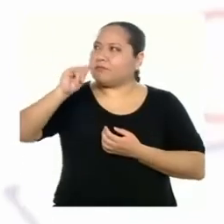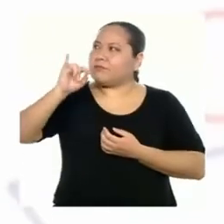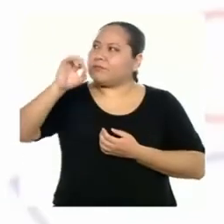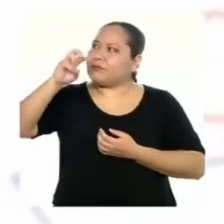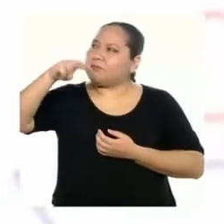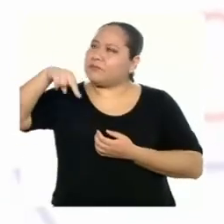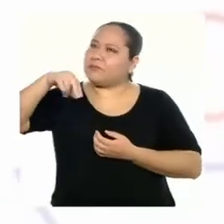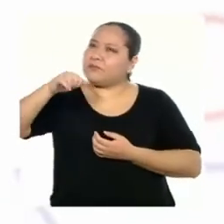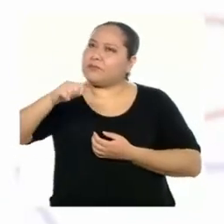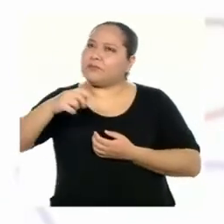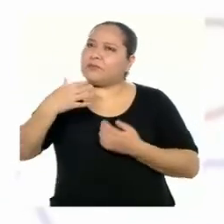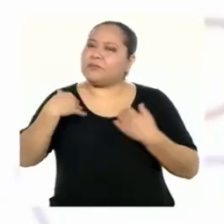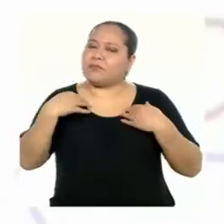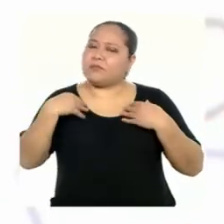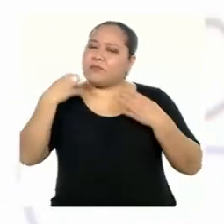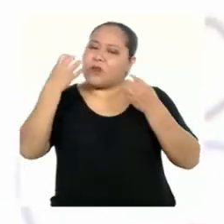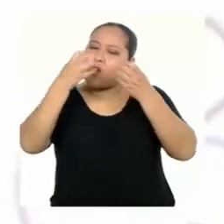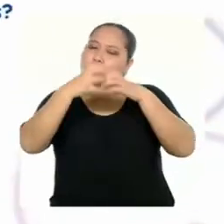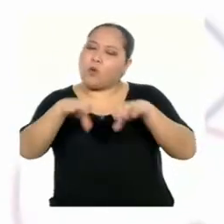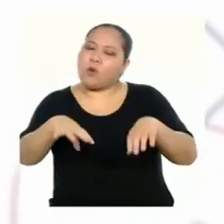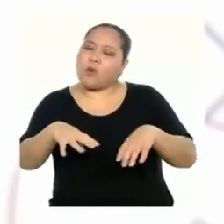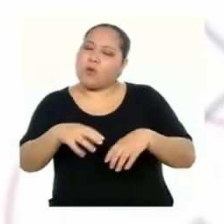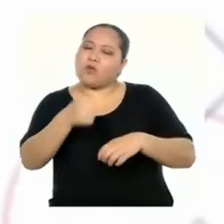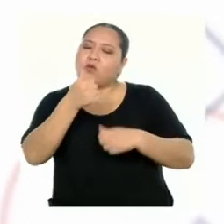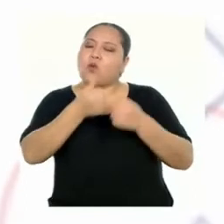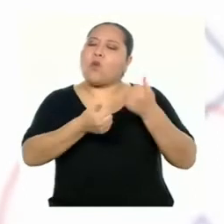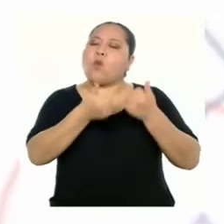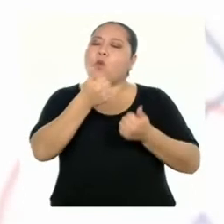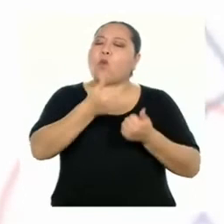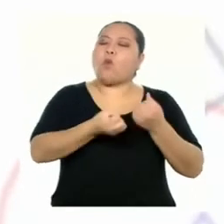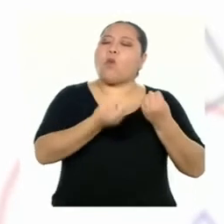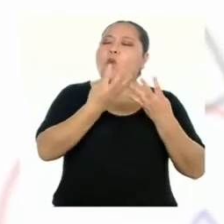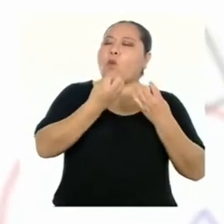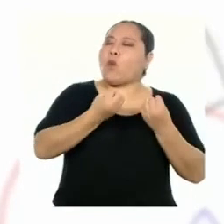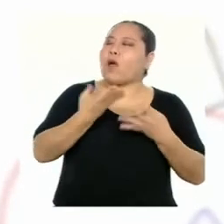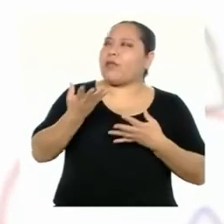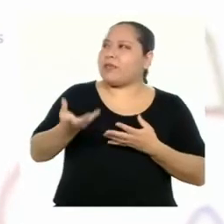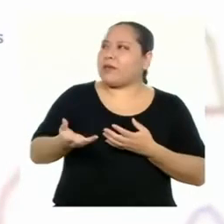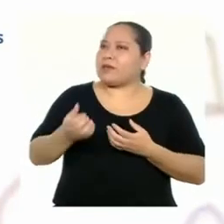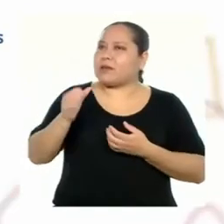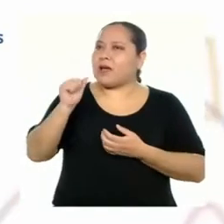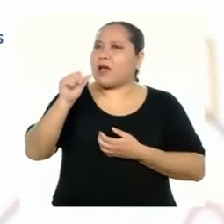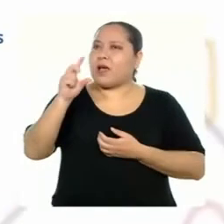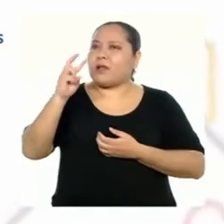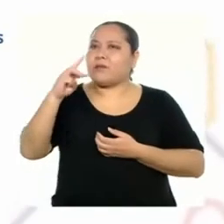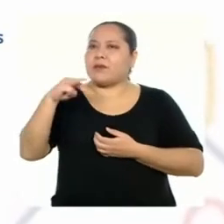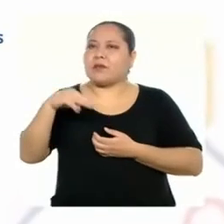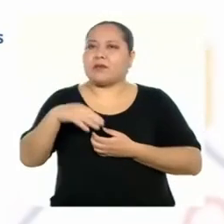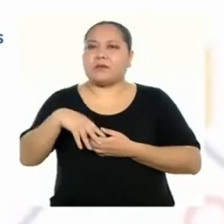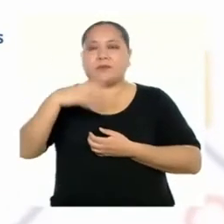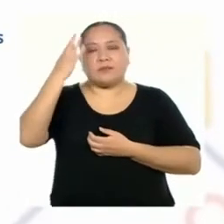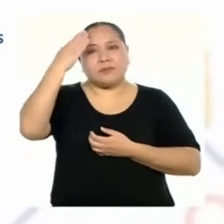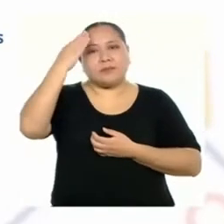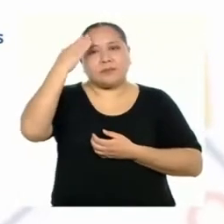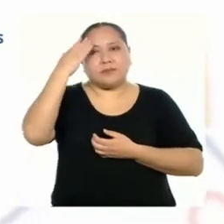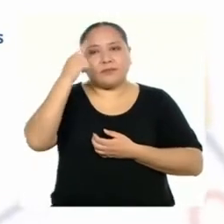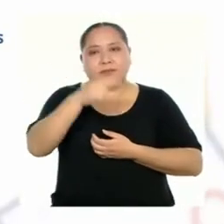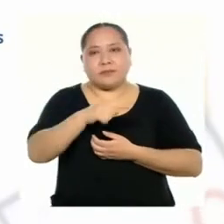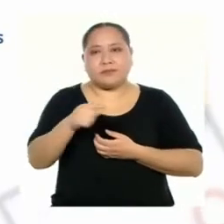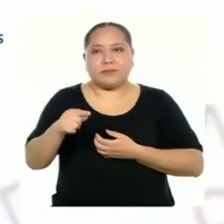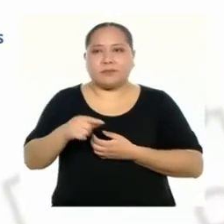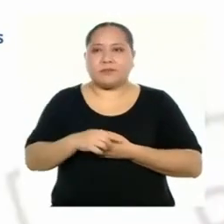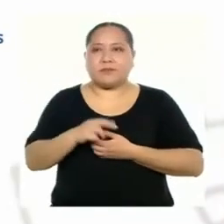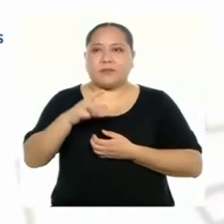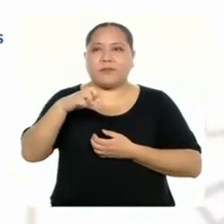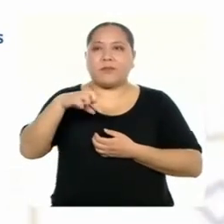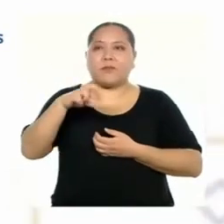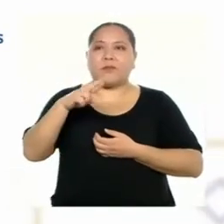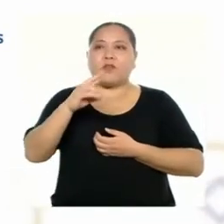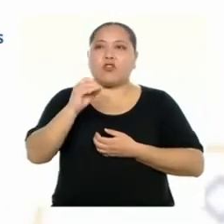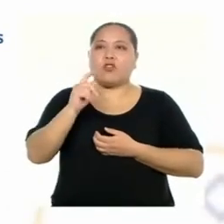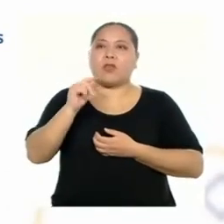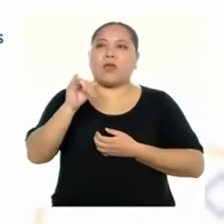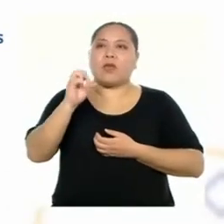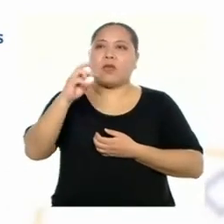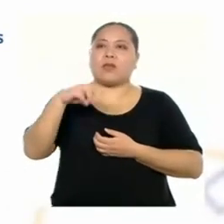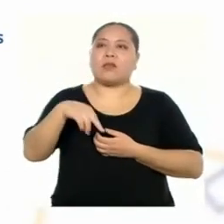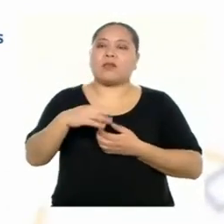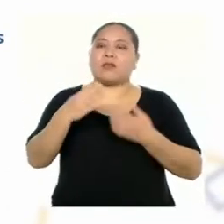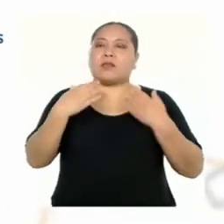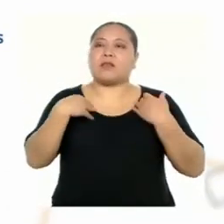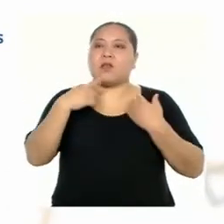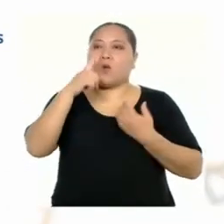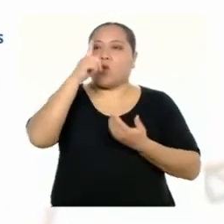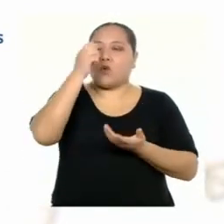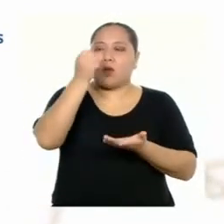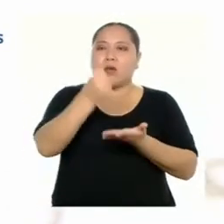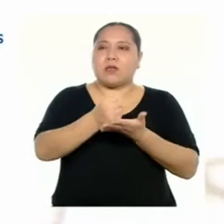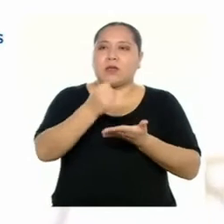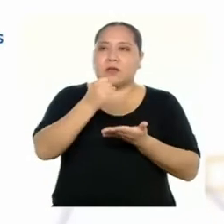el huevo y las almendras. Ya, ¿y con qué datos contamos? Sabemos que la cantidad de proteínas obtenidas al consumir una